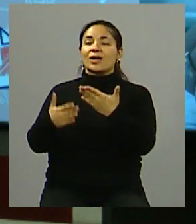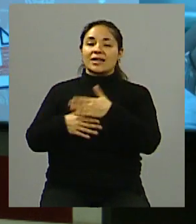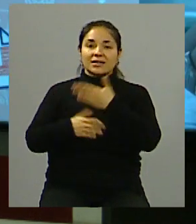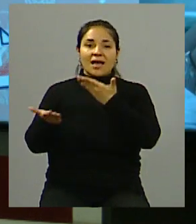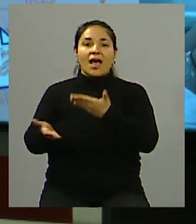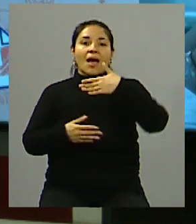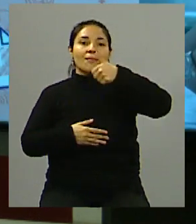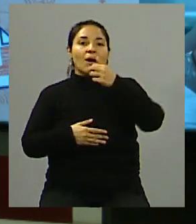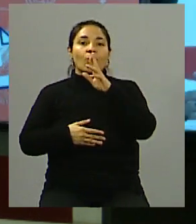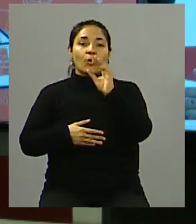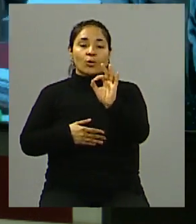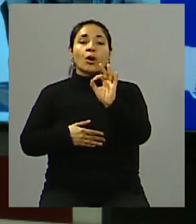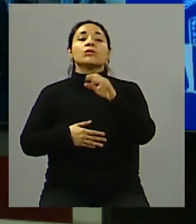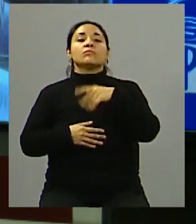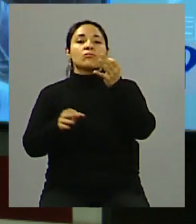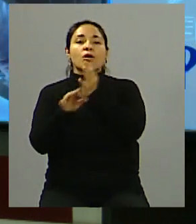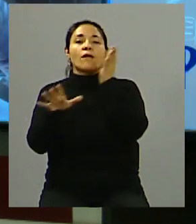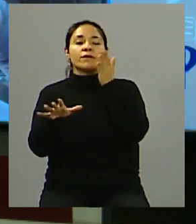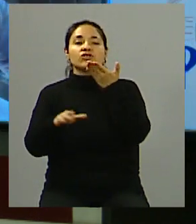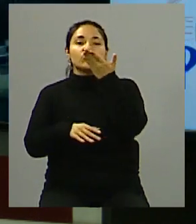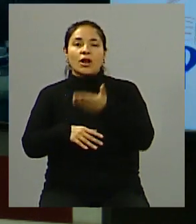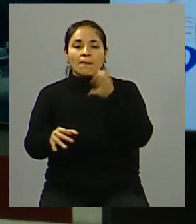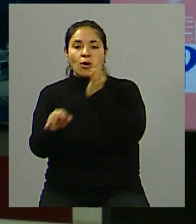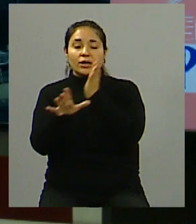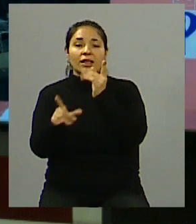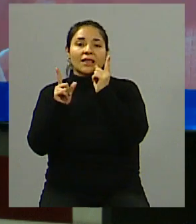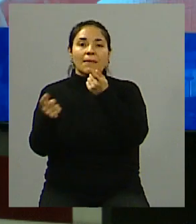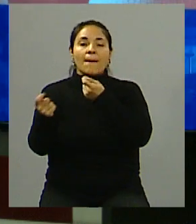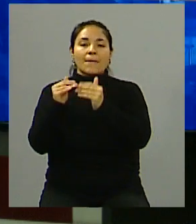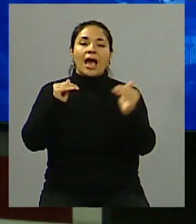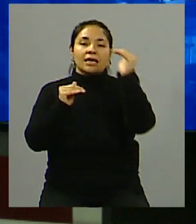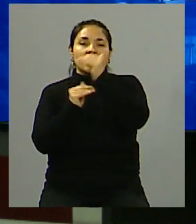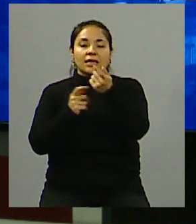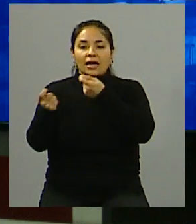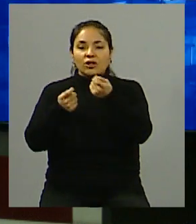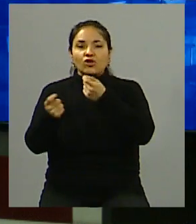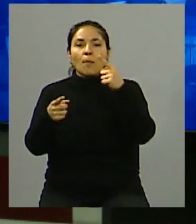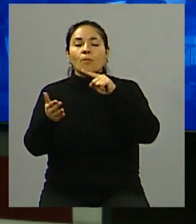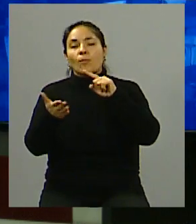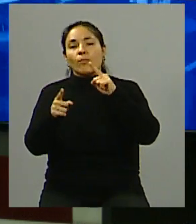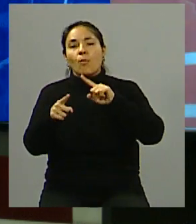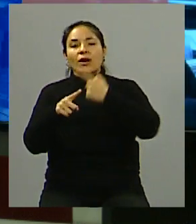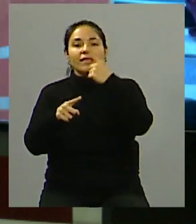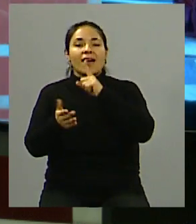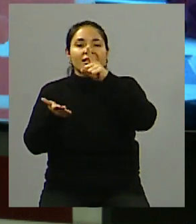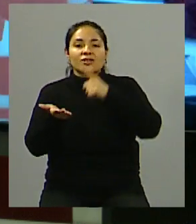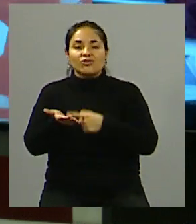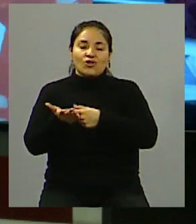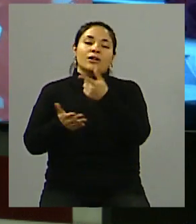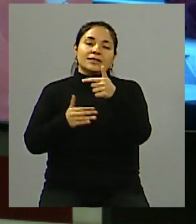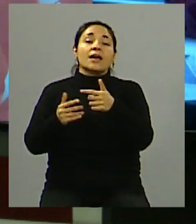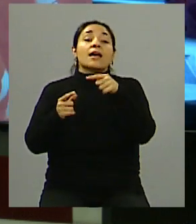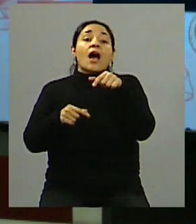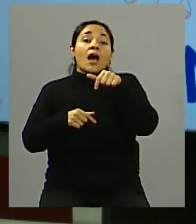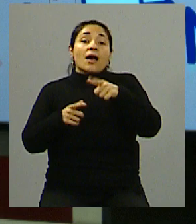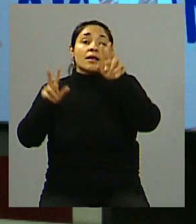Mauro Casa, politólogo y magíster en políticas públicas, hablando desde Montevideo con nosotros sobre la crisis hídrica en Uruguay.